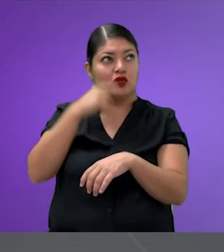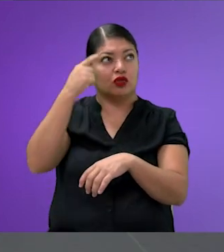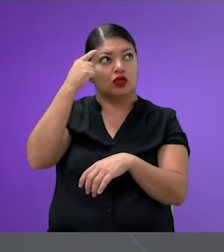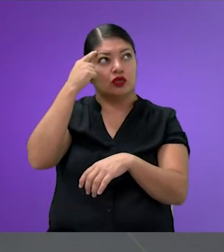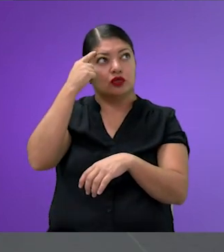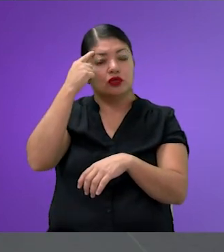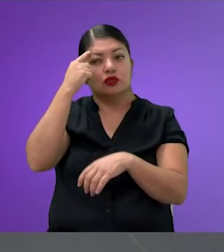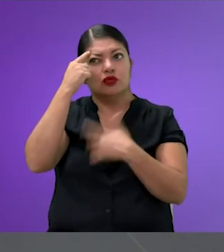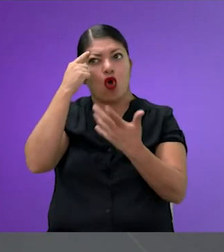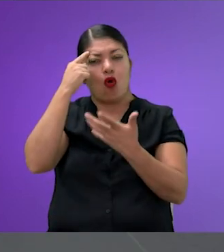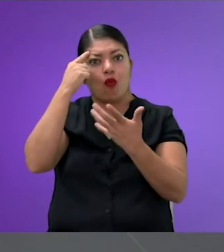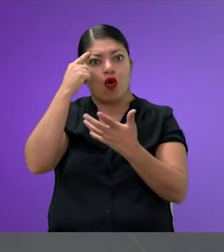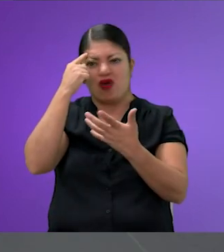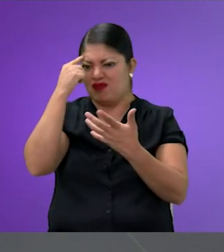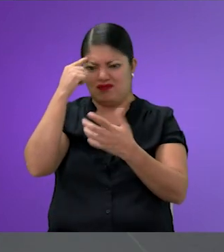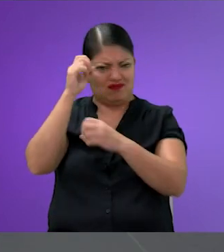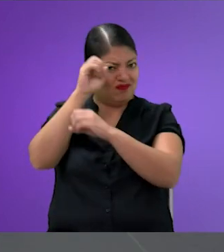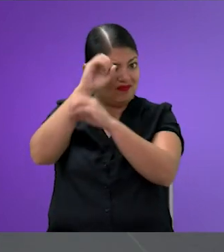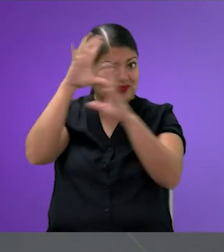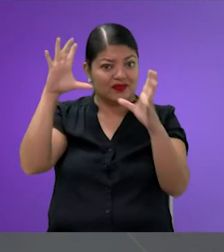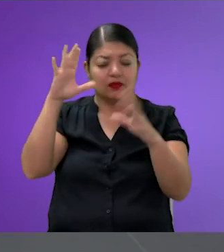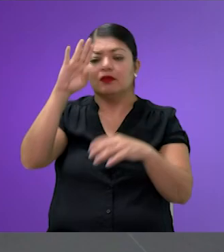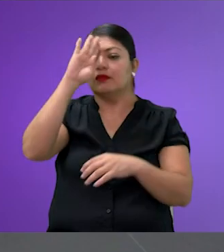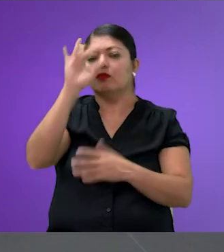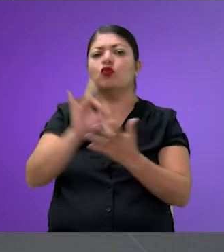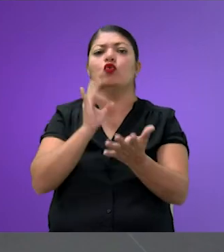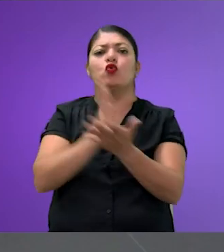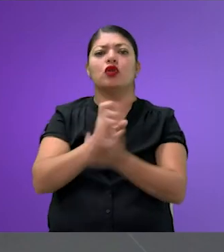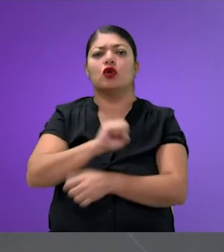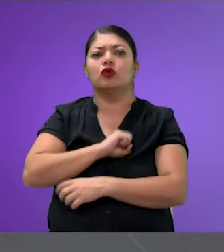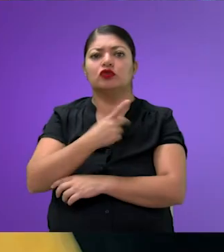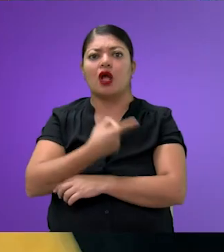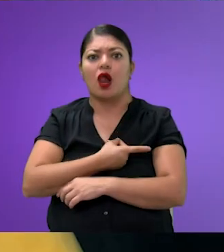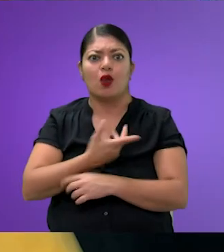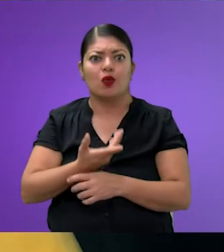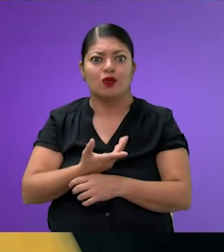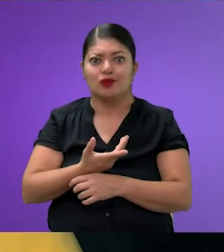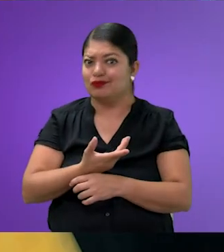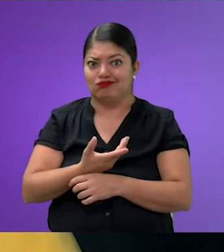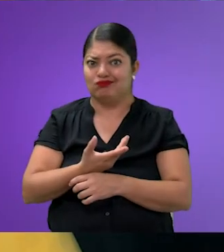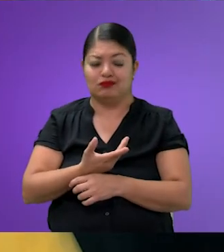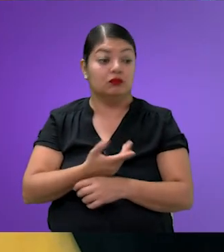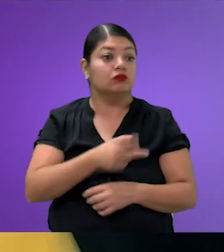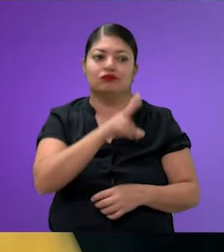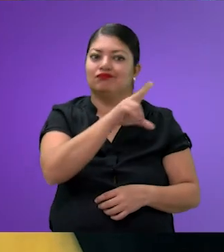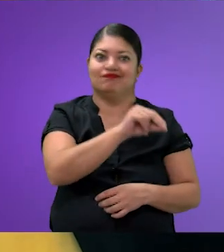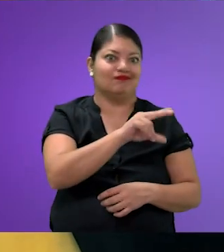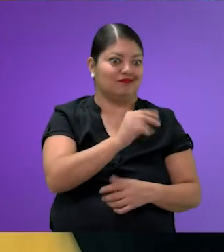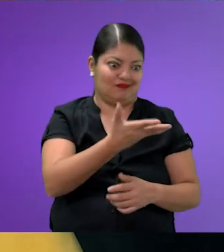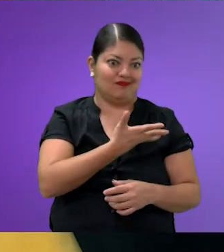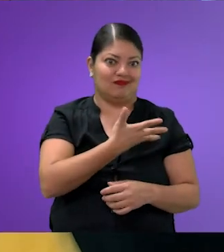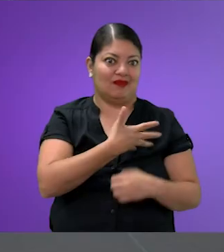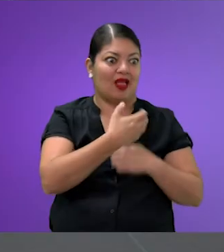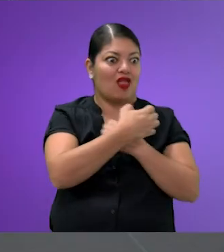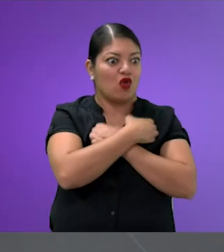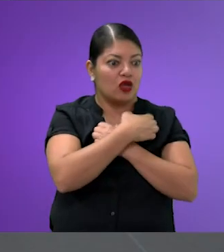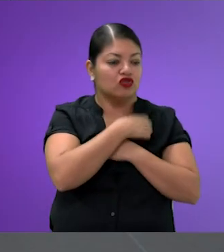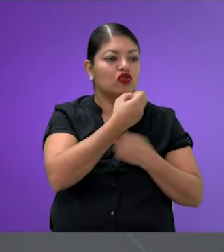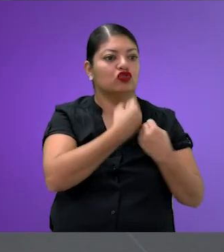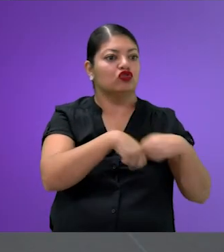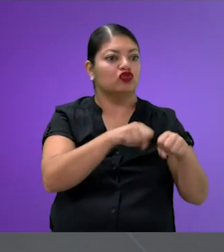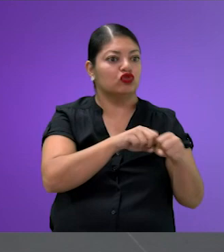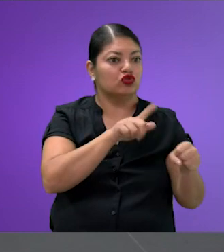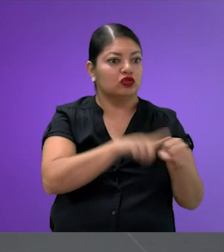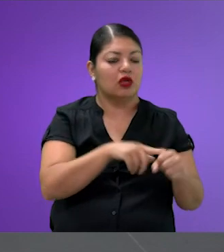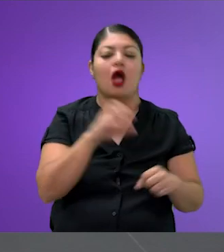Porque a veces uno podría pensar que es solo el sector salud. No, pues también está en educación, social. O qué te parece